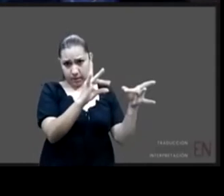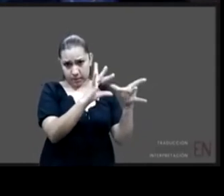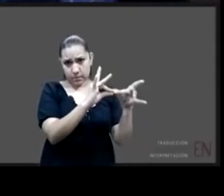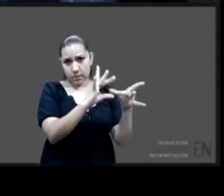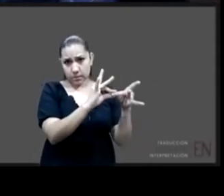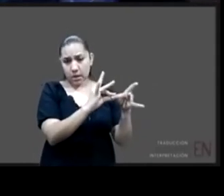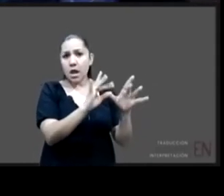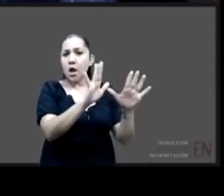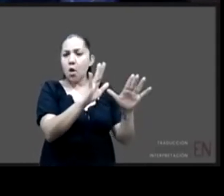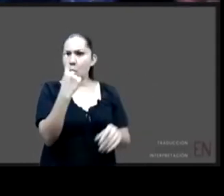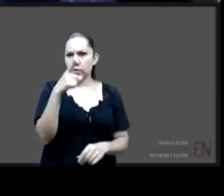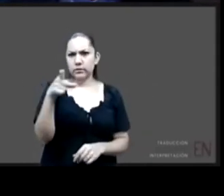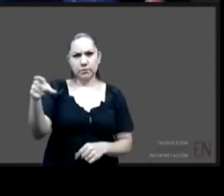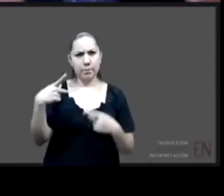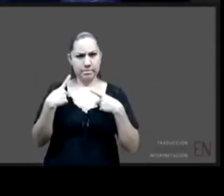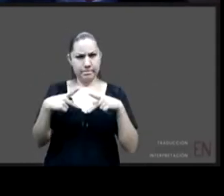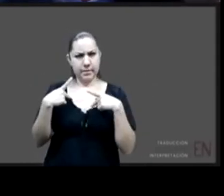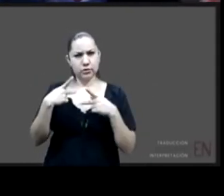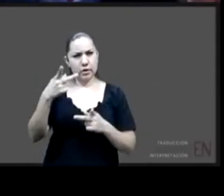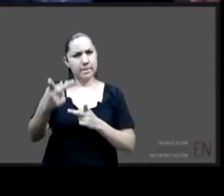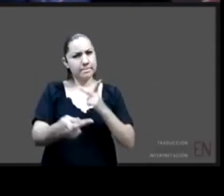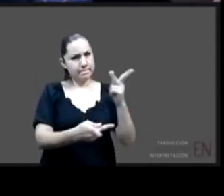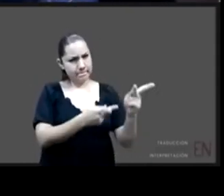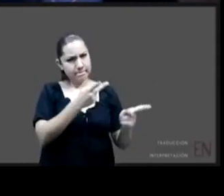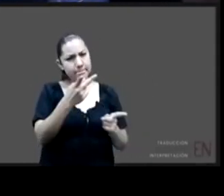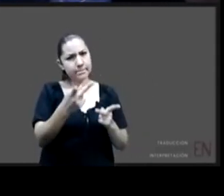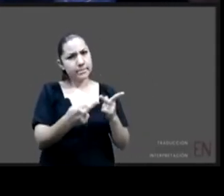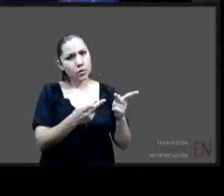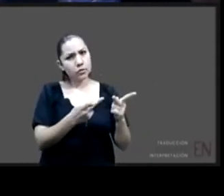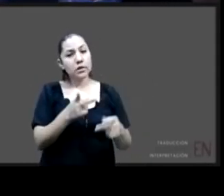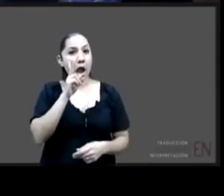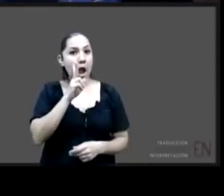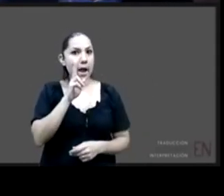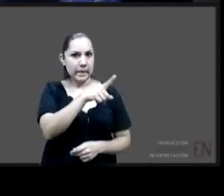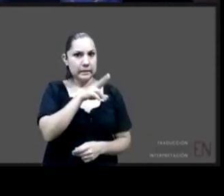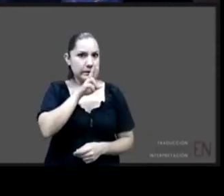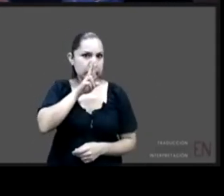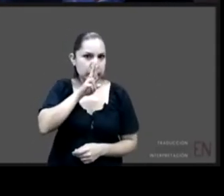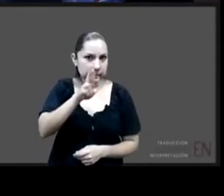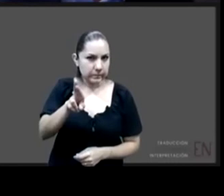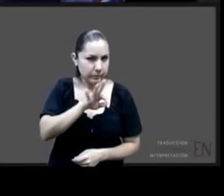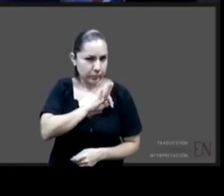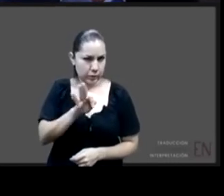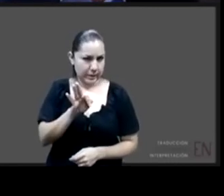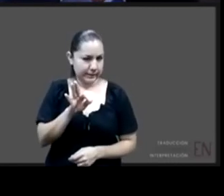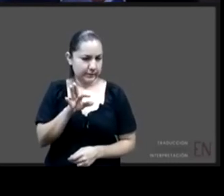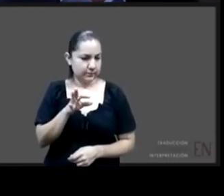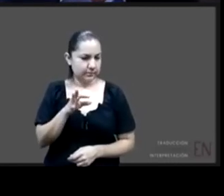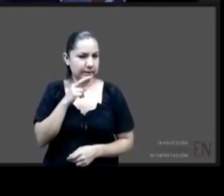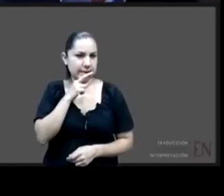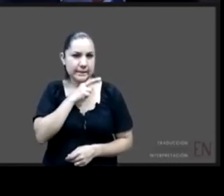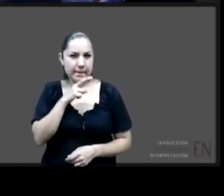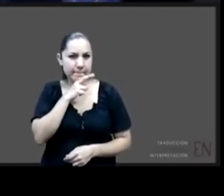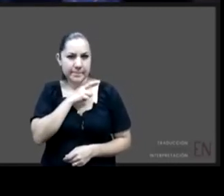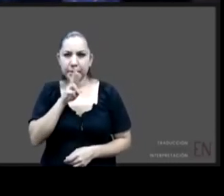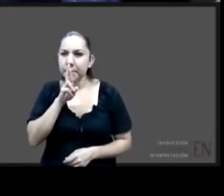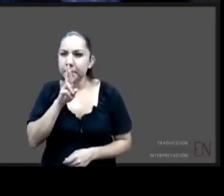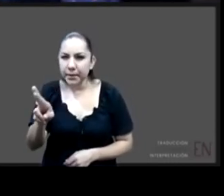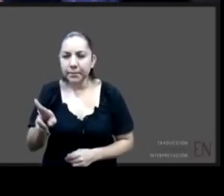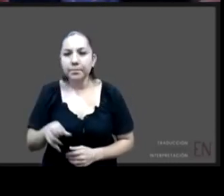pregunta voy a dar una respuesta rapidísima pero ¿cuánto tiempo es el necesario que se considera para la